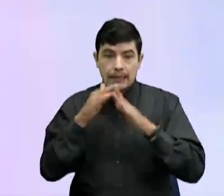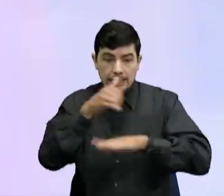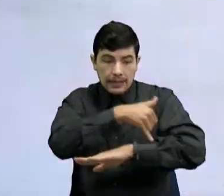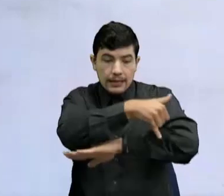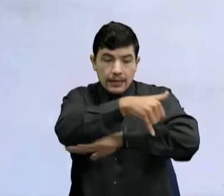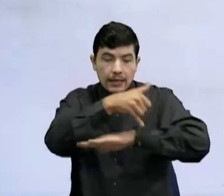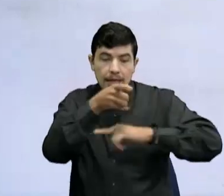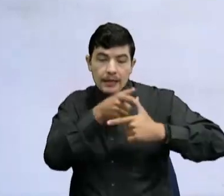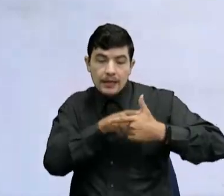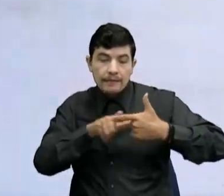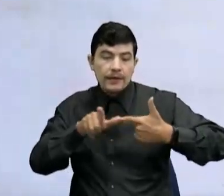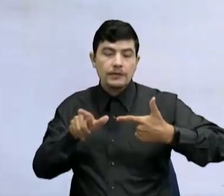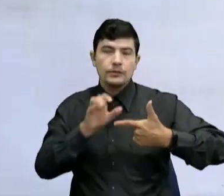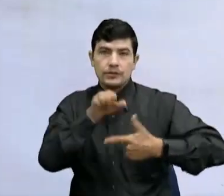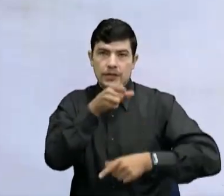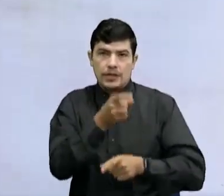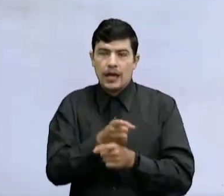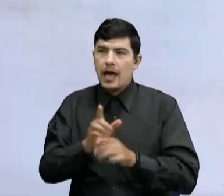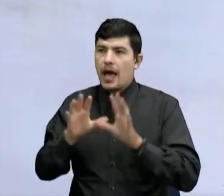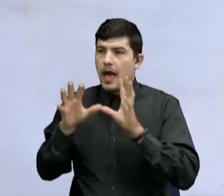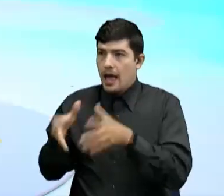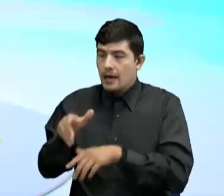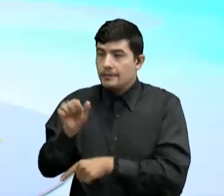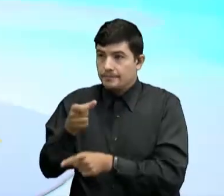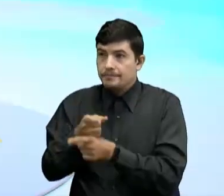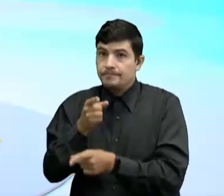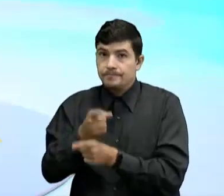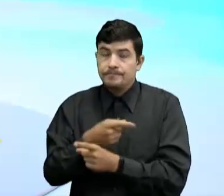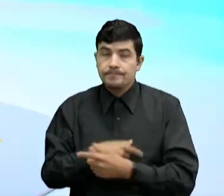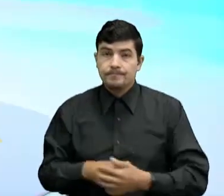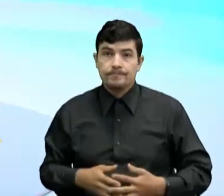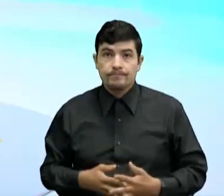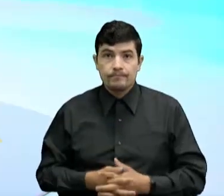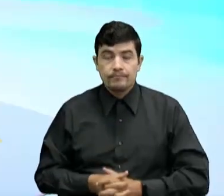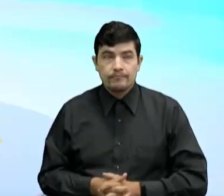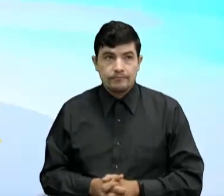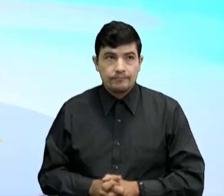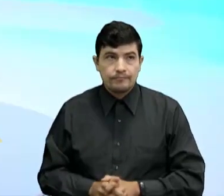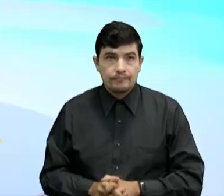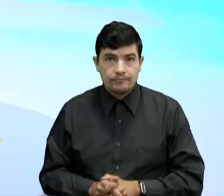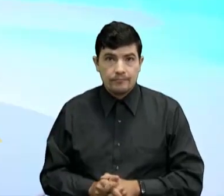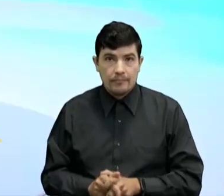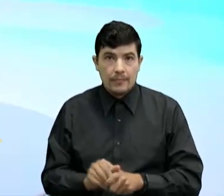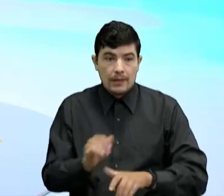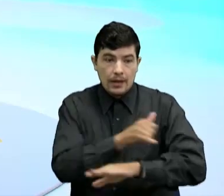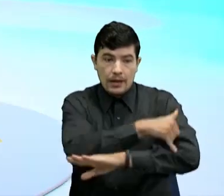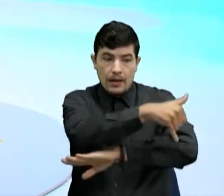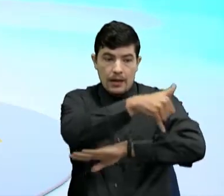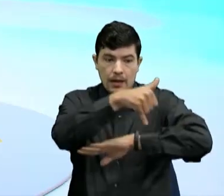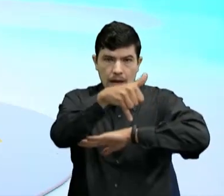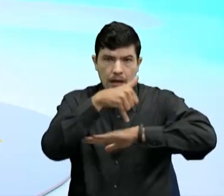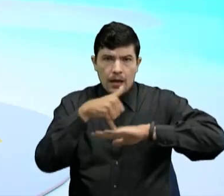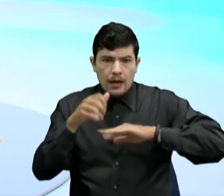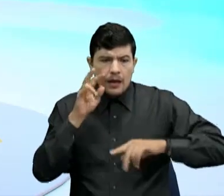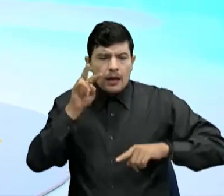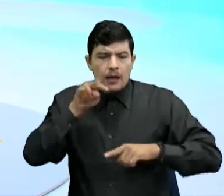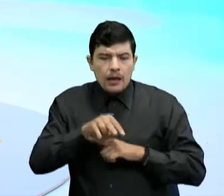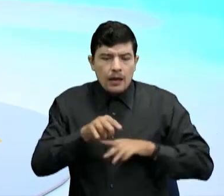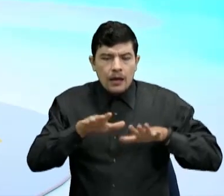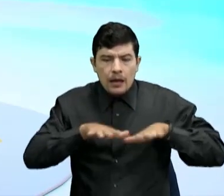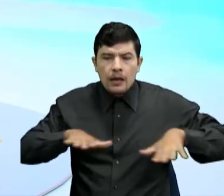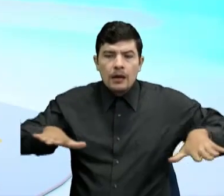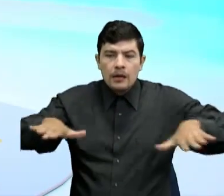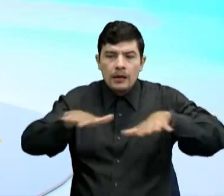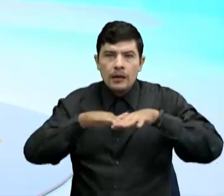Correcto Cómo es la distribución Entonces Podemos Dentro del plano Podemos ver Cómo están distribuidas Los